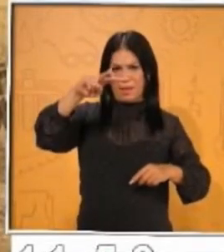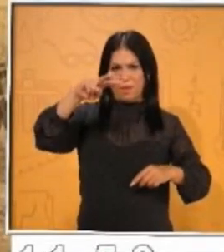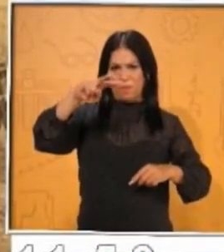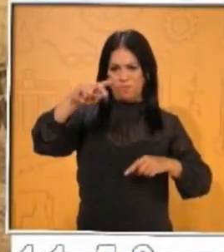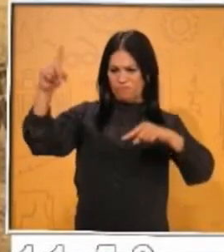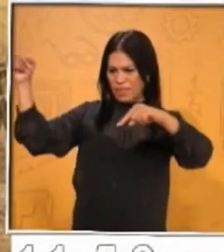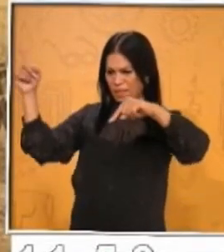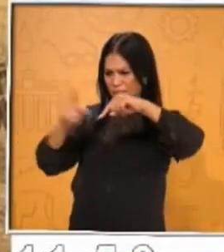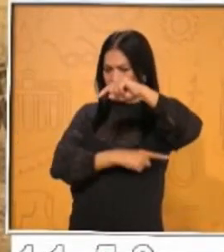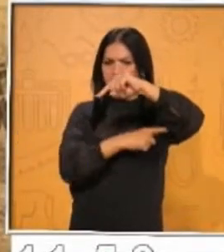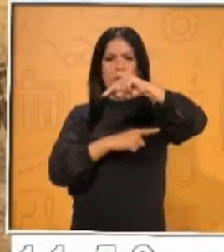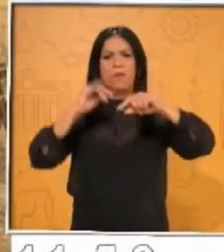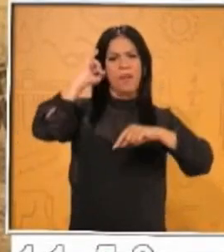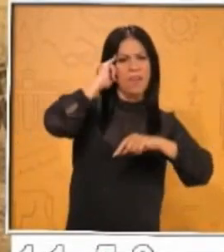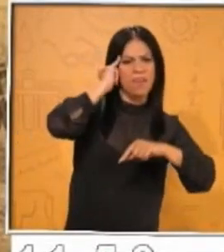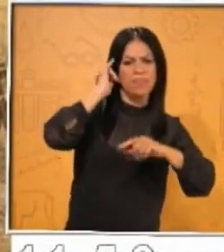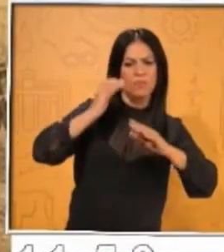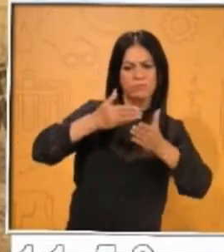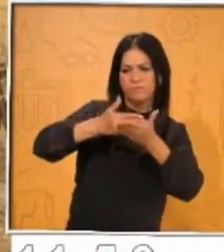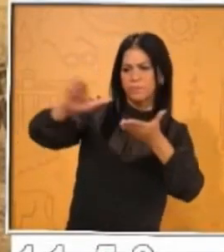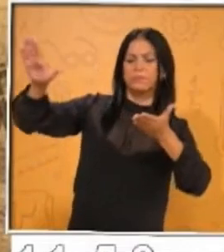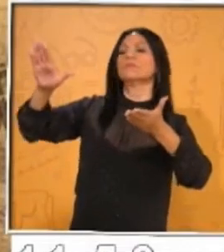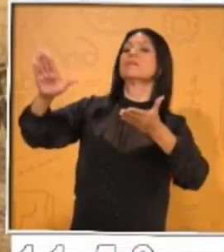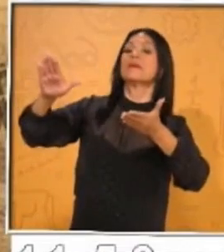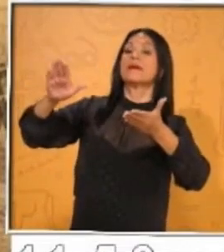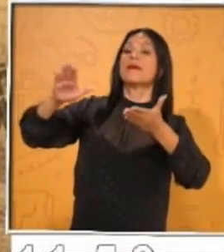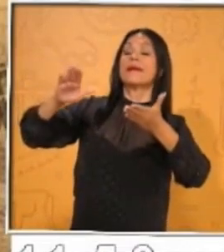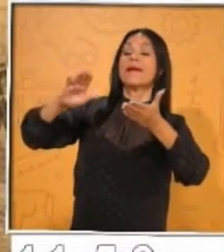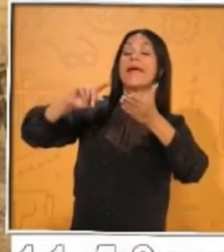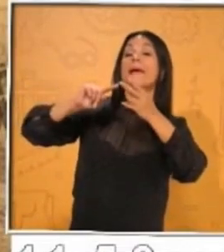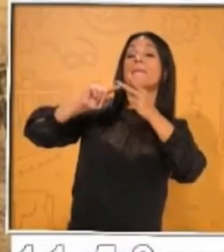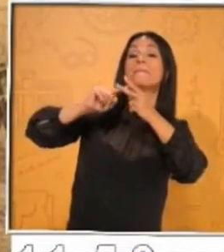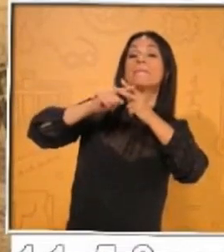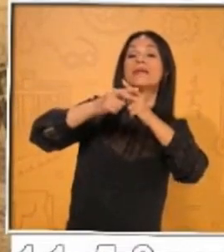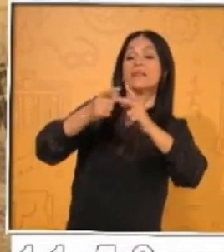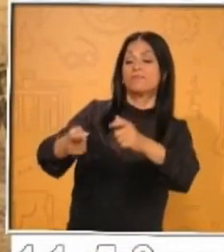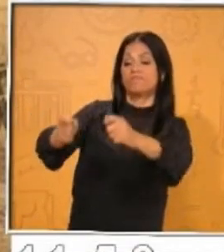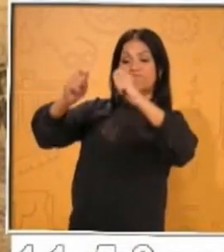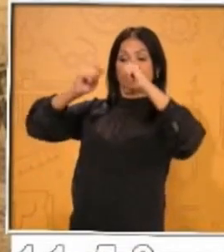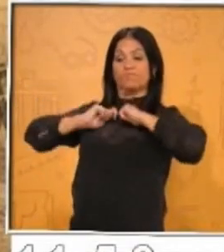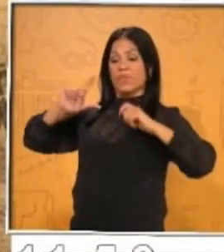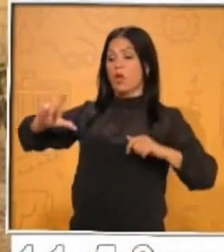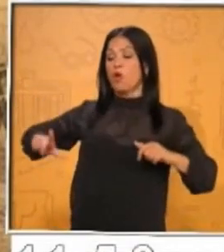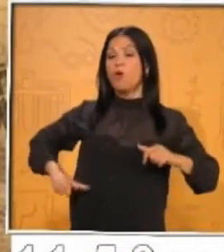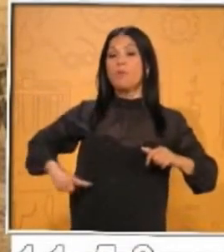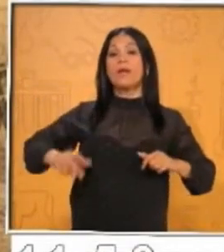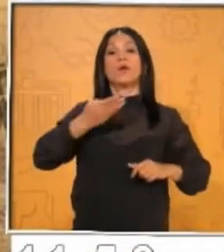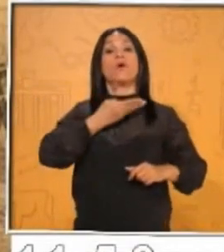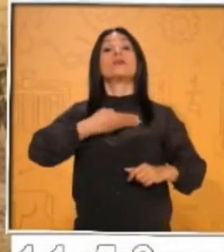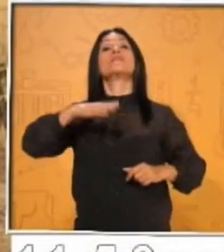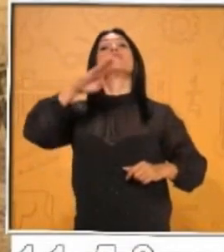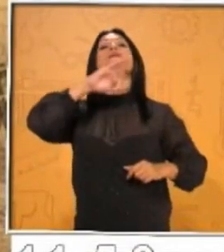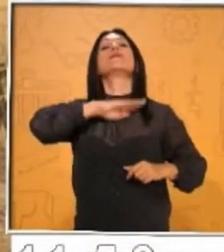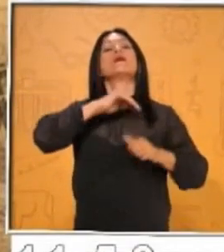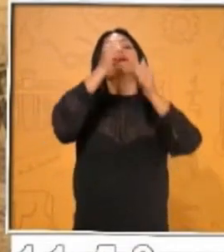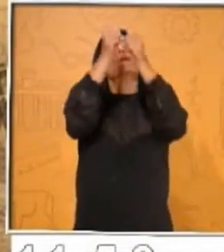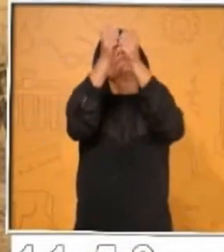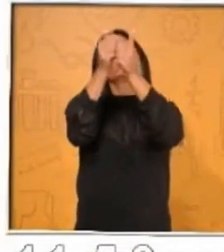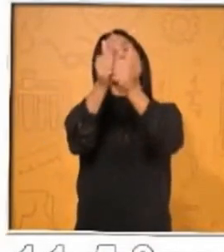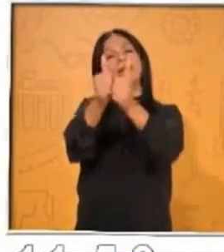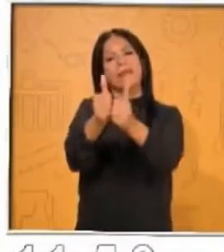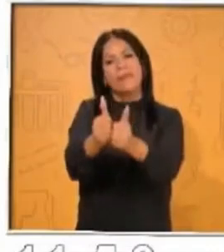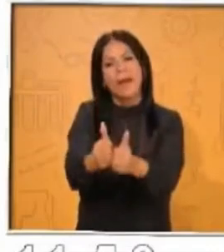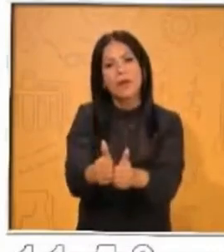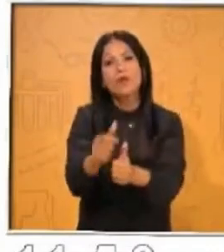en nuestro territorio, con la invasión de los europeos españoles. Después de 75 años del